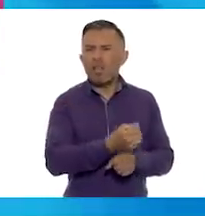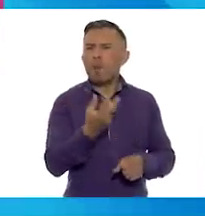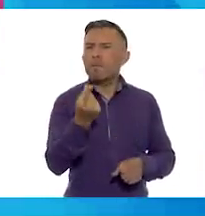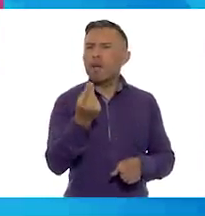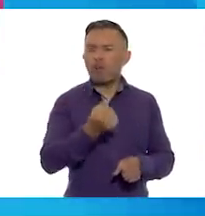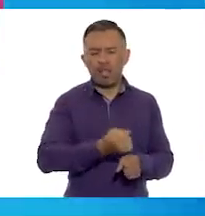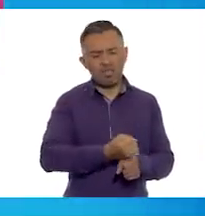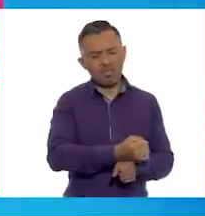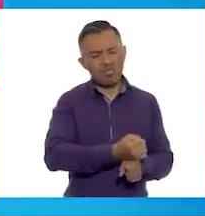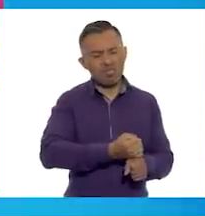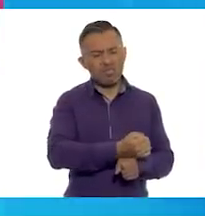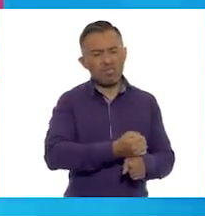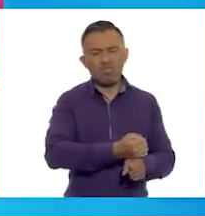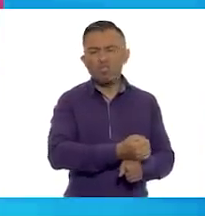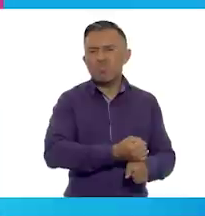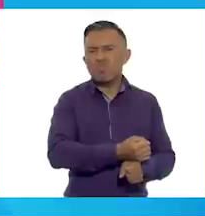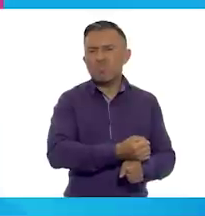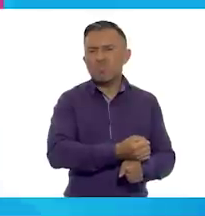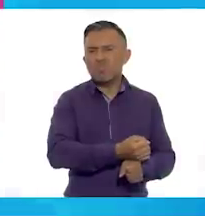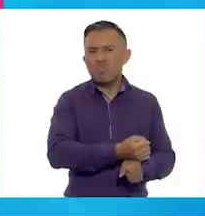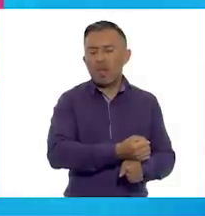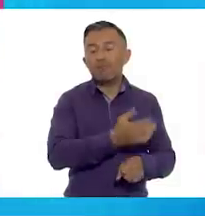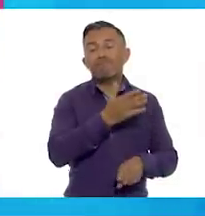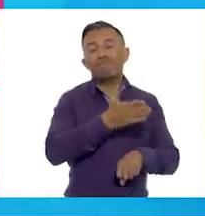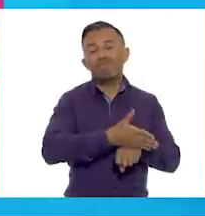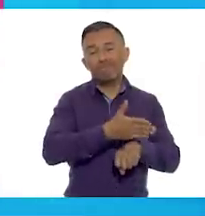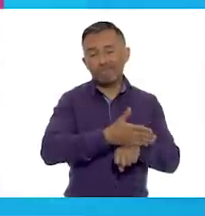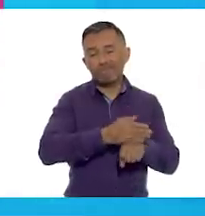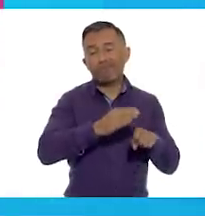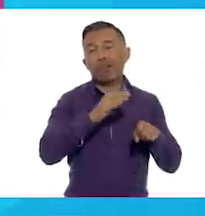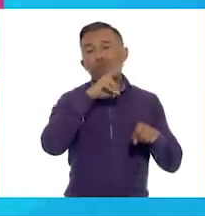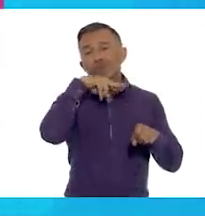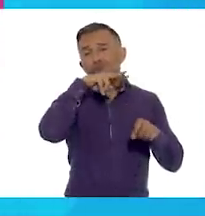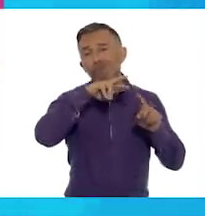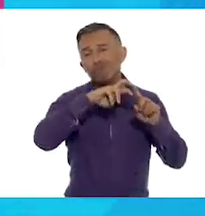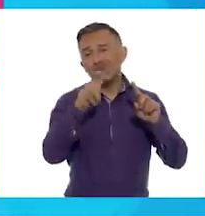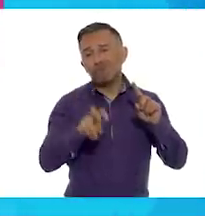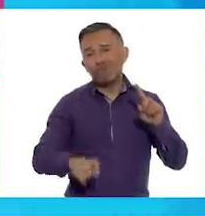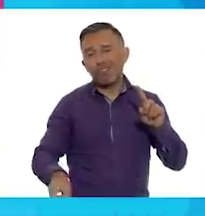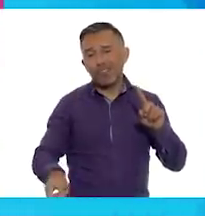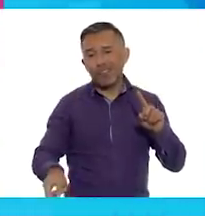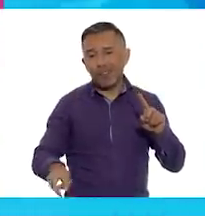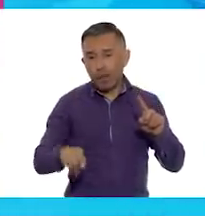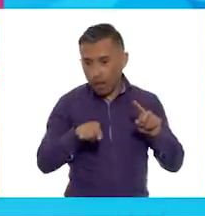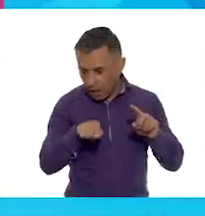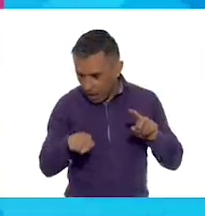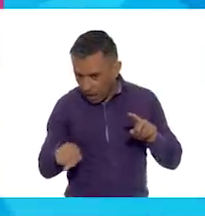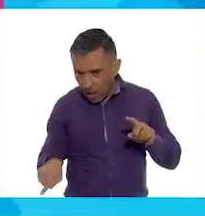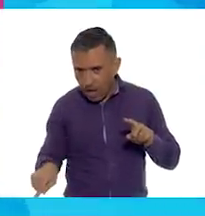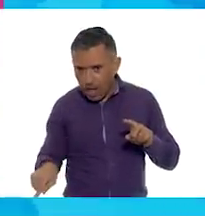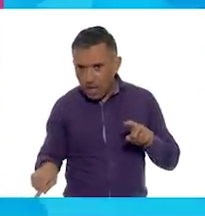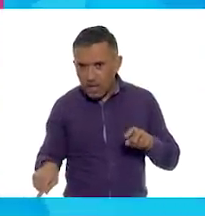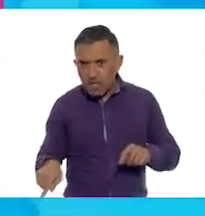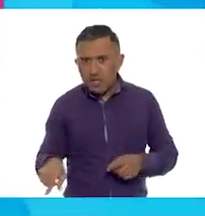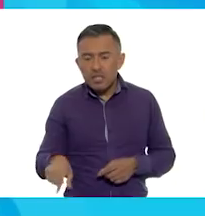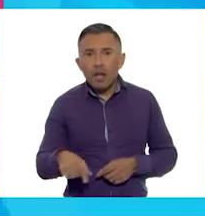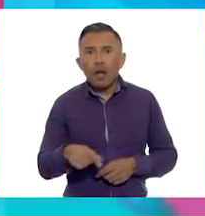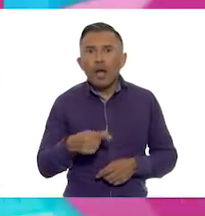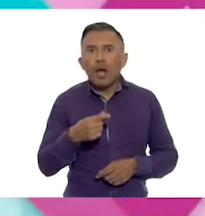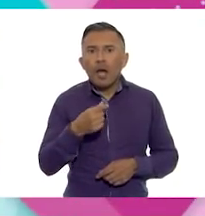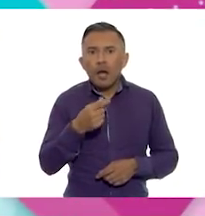de bajar a la casilla seis. Ahí vemos al perrito ladrándole al niño, quien tiene una expresión de miedo en la cara.